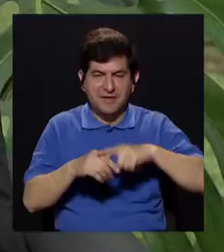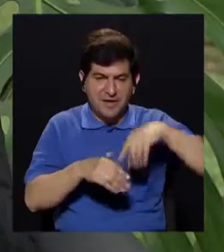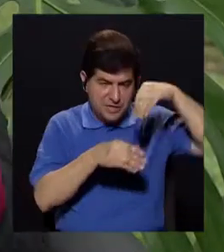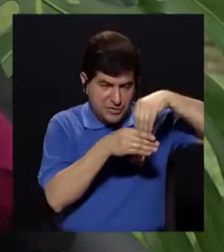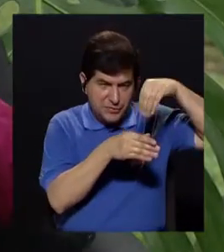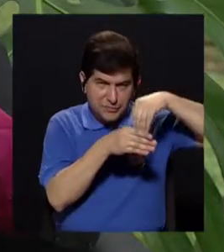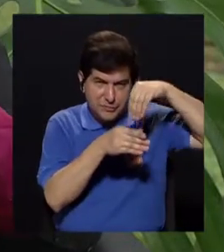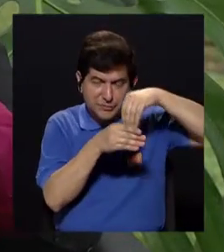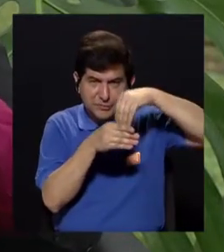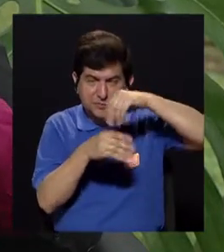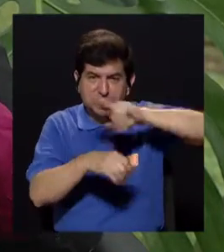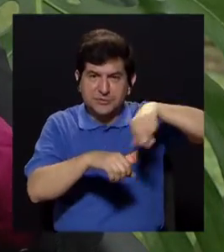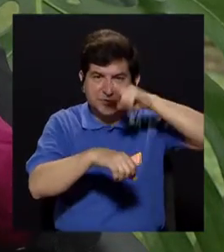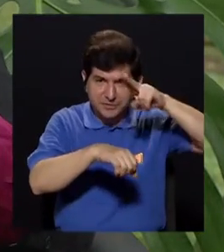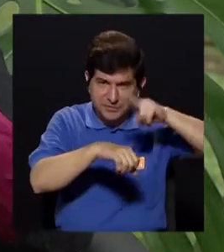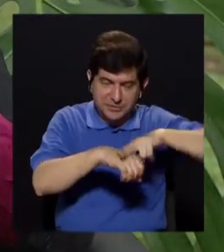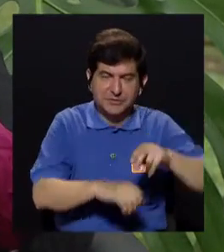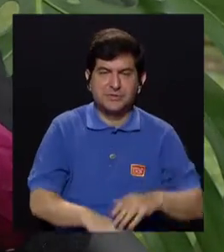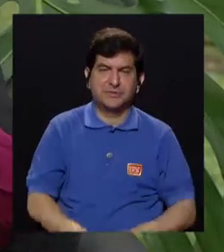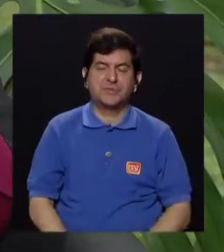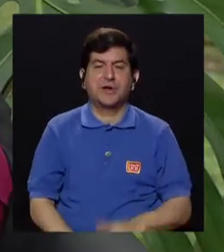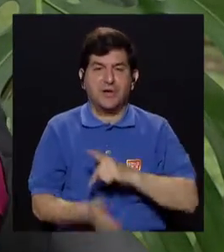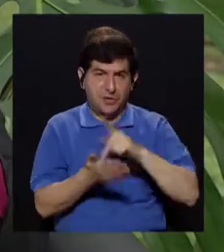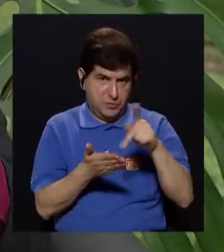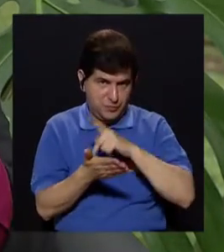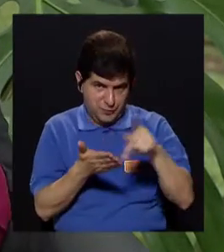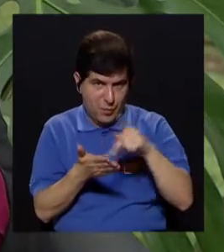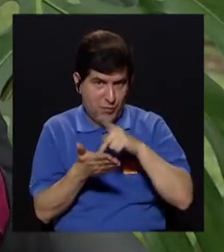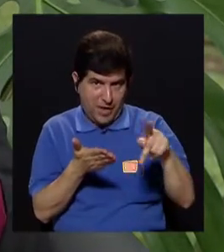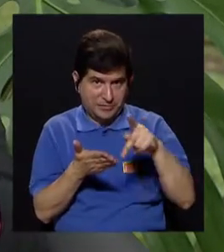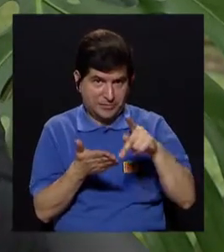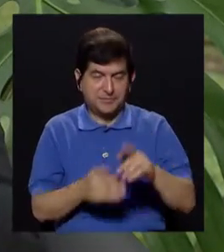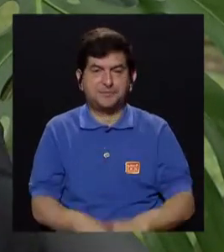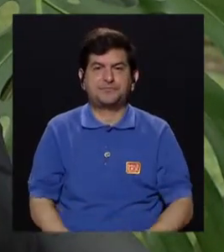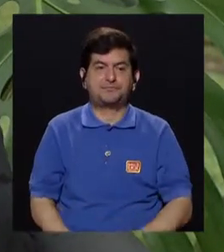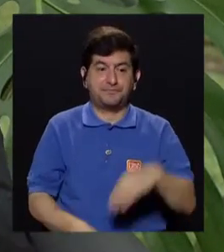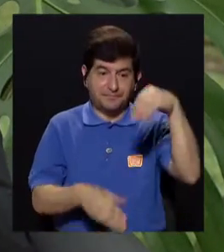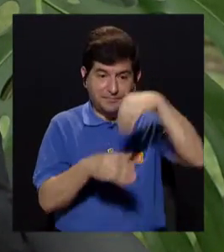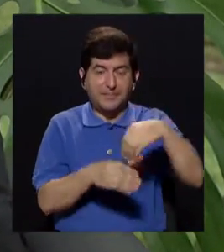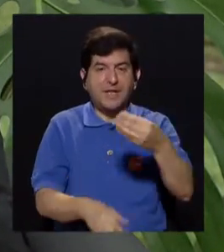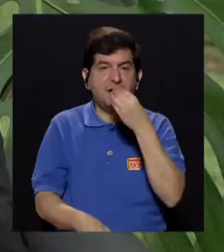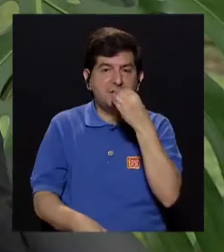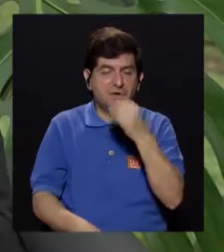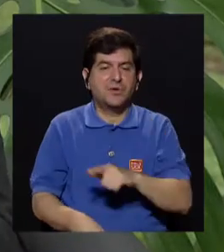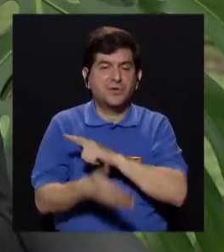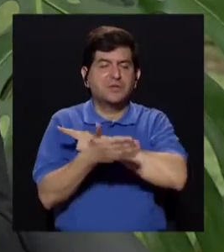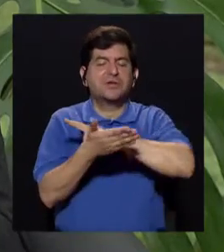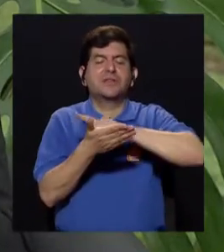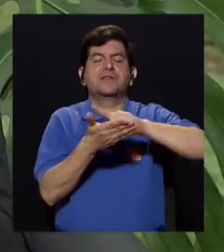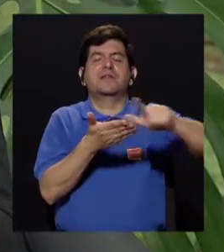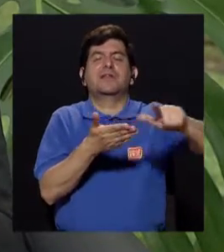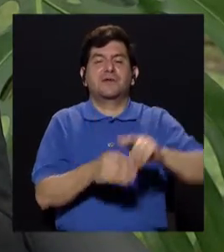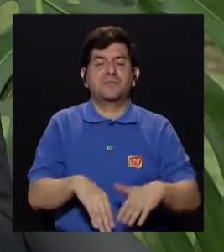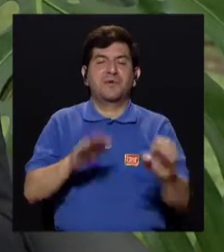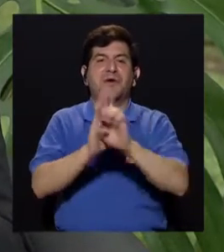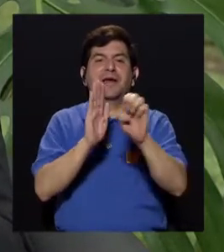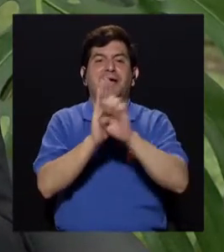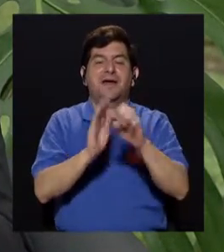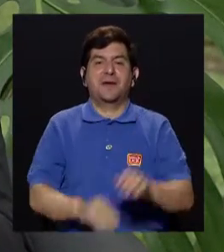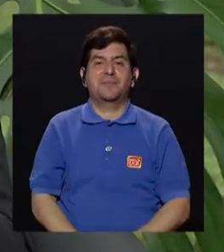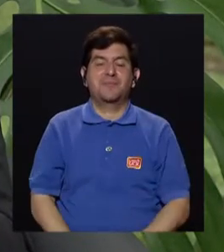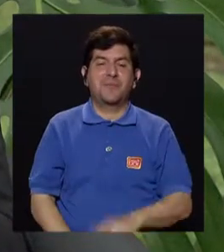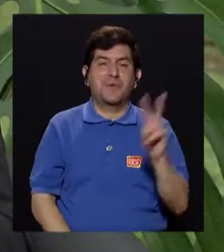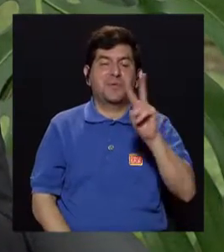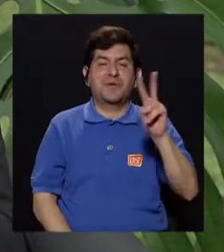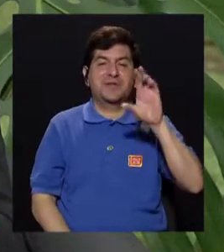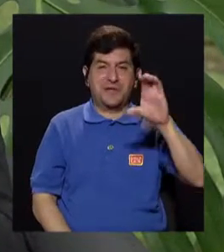naturales, frescas, puras, por decirle de alguna manera, contenidas en los alimentos crudos, un ejemplo de